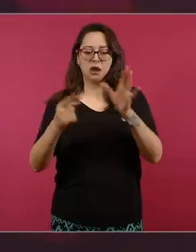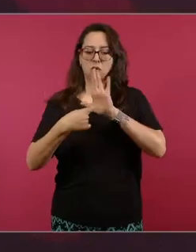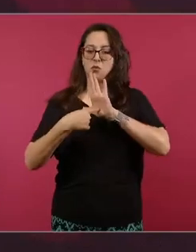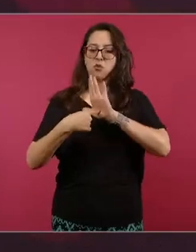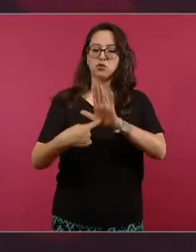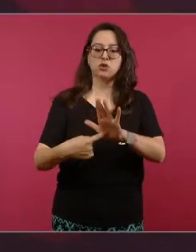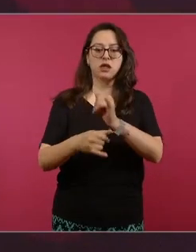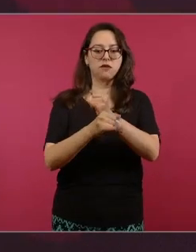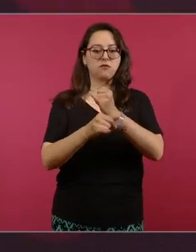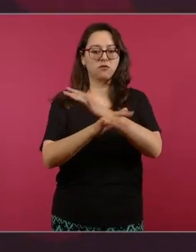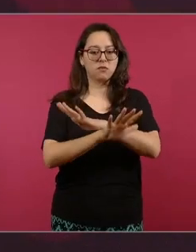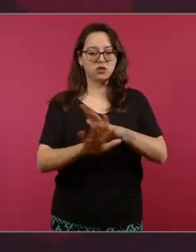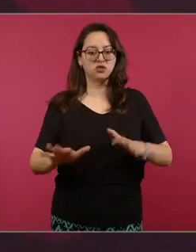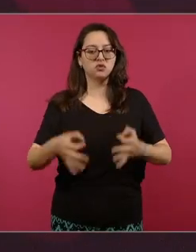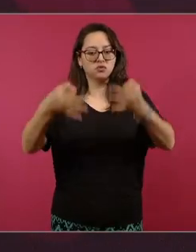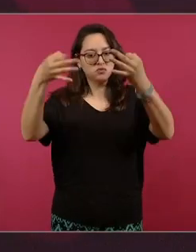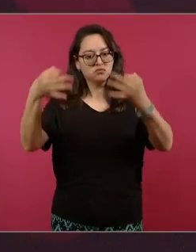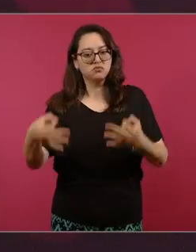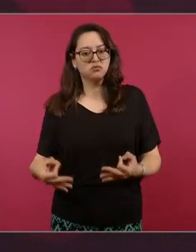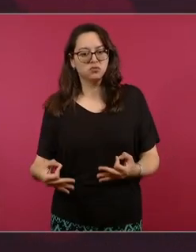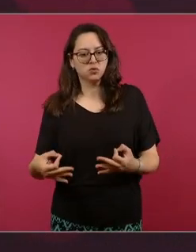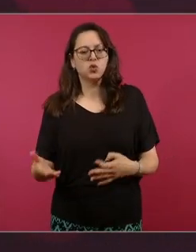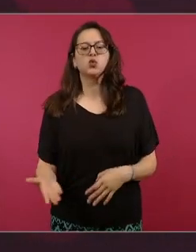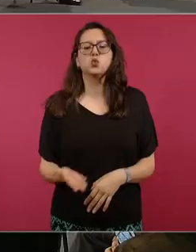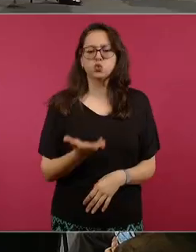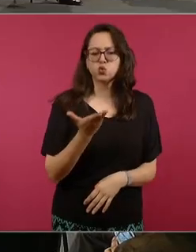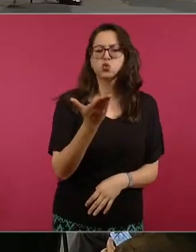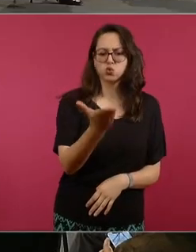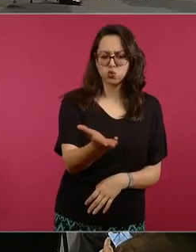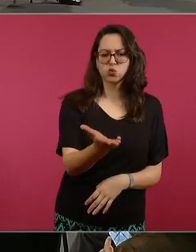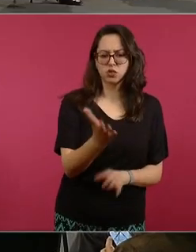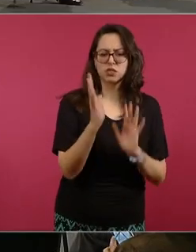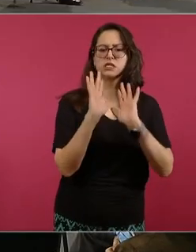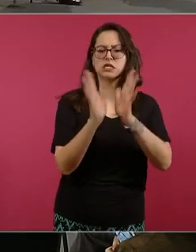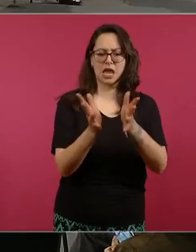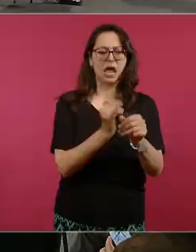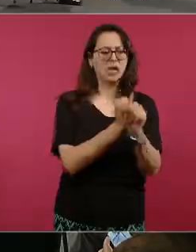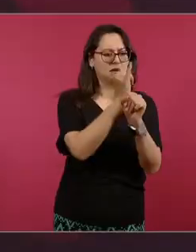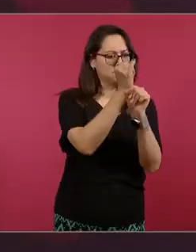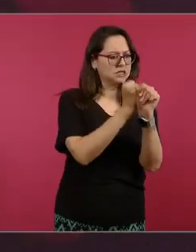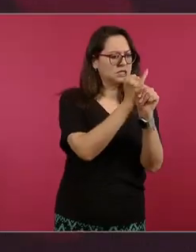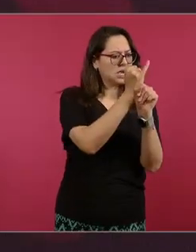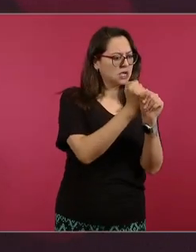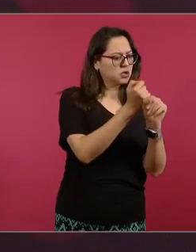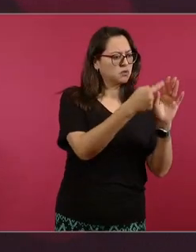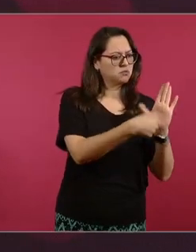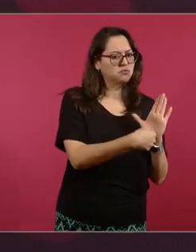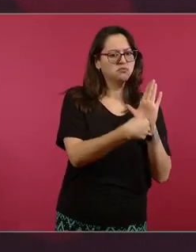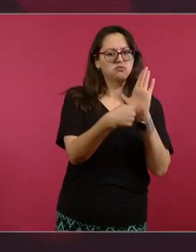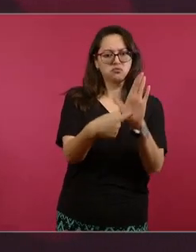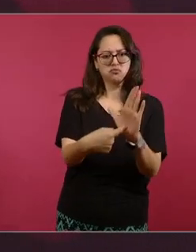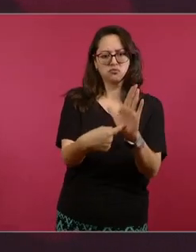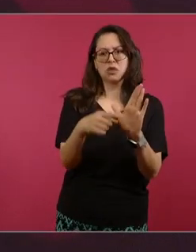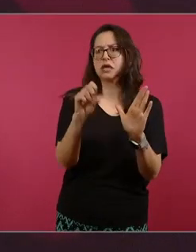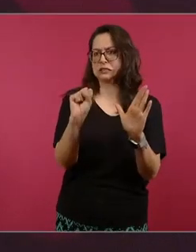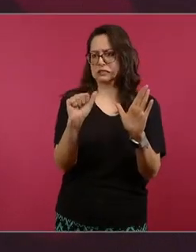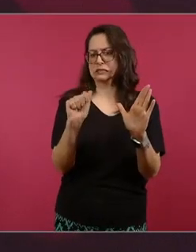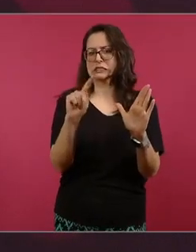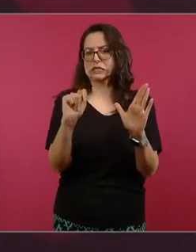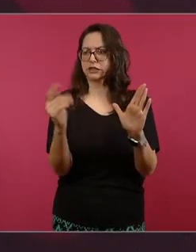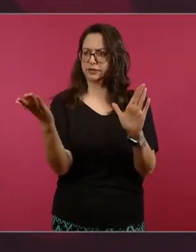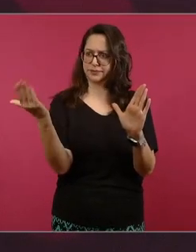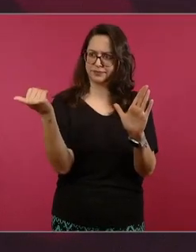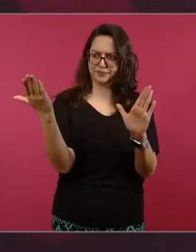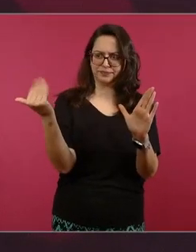hicieron su investigación porque no le pedimos al SAT que informe está correcto y no